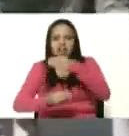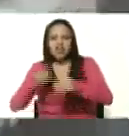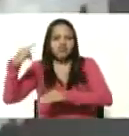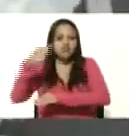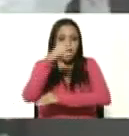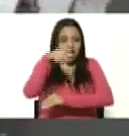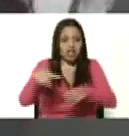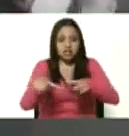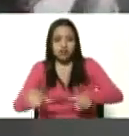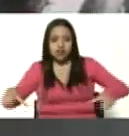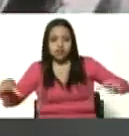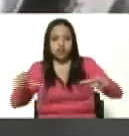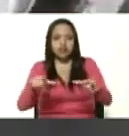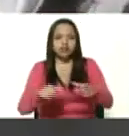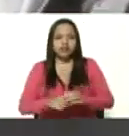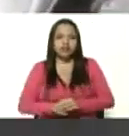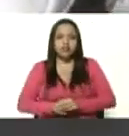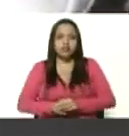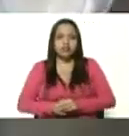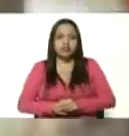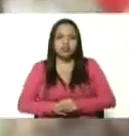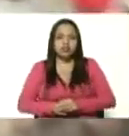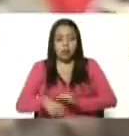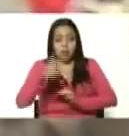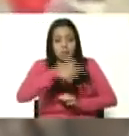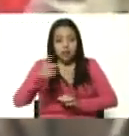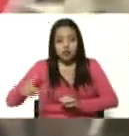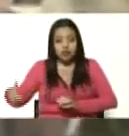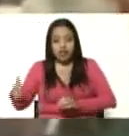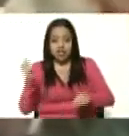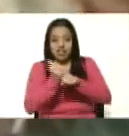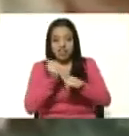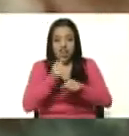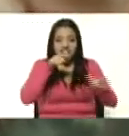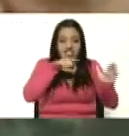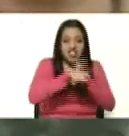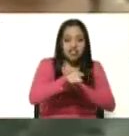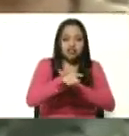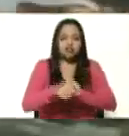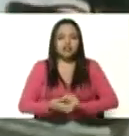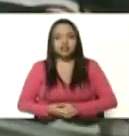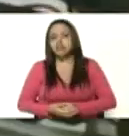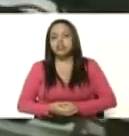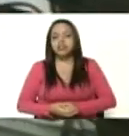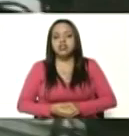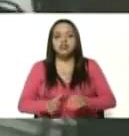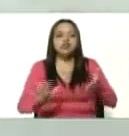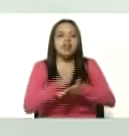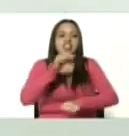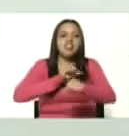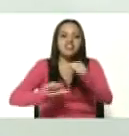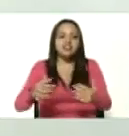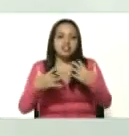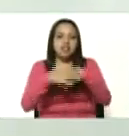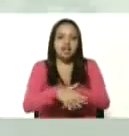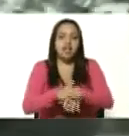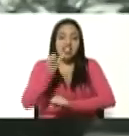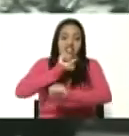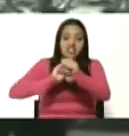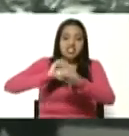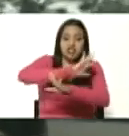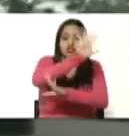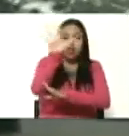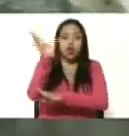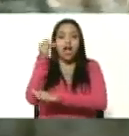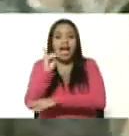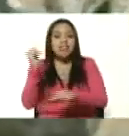de esta unidad superior con efectivos de las unidades populares de defensa integral la defensa aérea ha aumentado su apresto